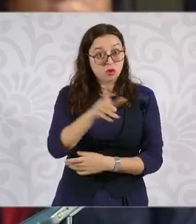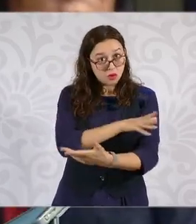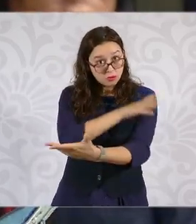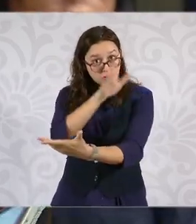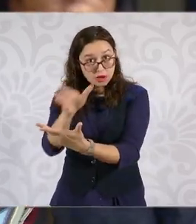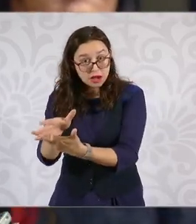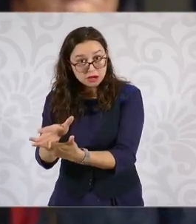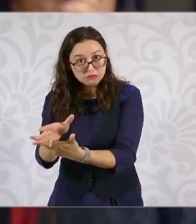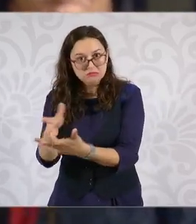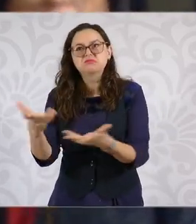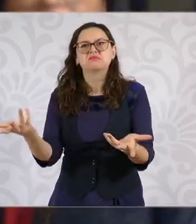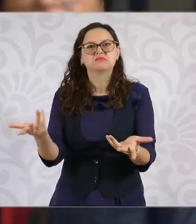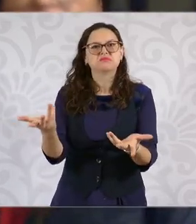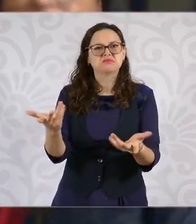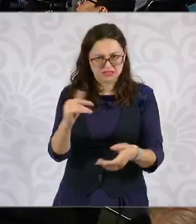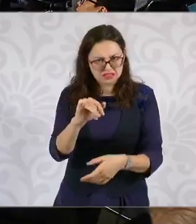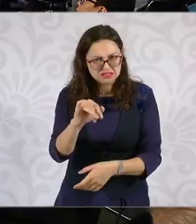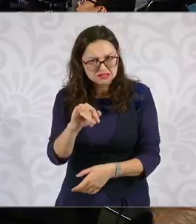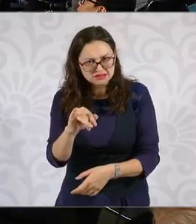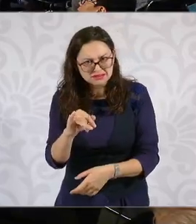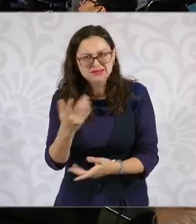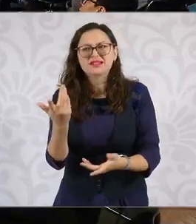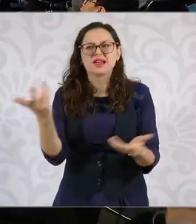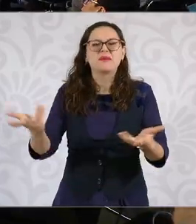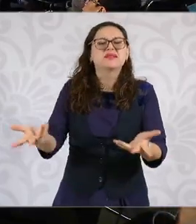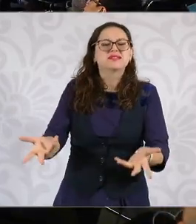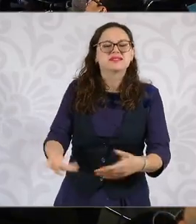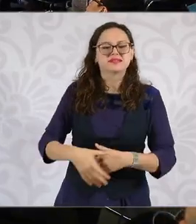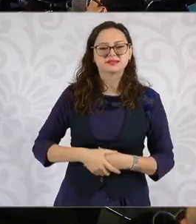si nos pudiera adelantar algo sobre ello. Sí.